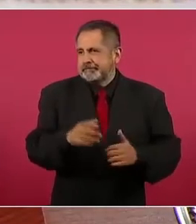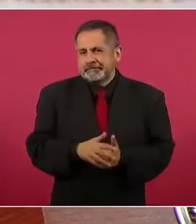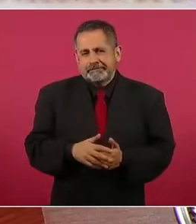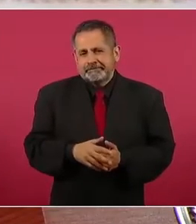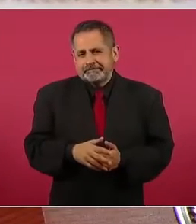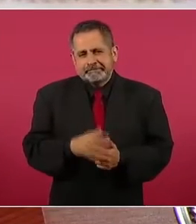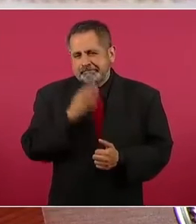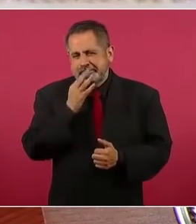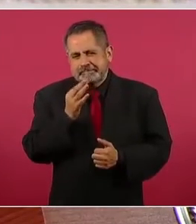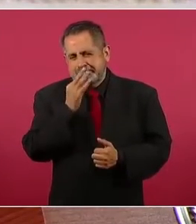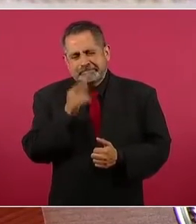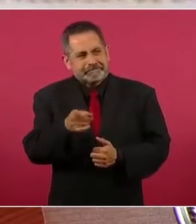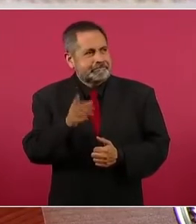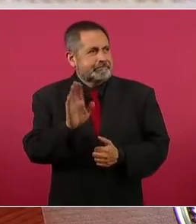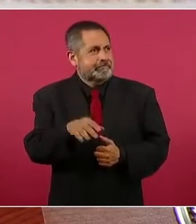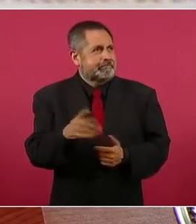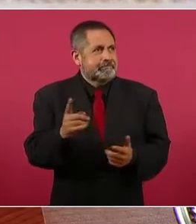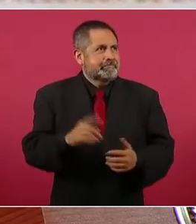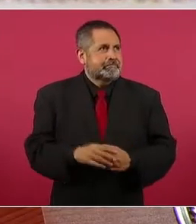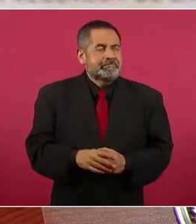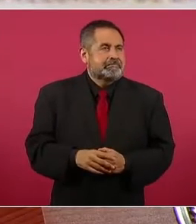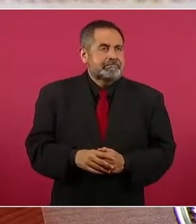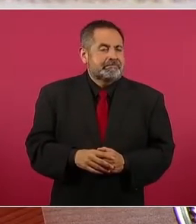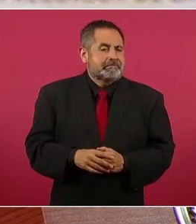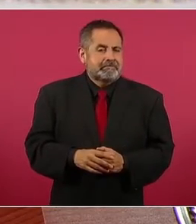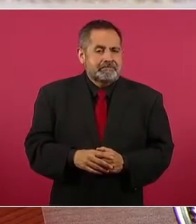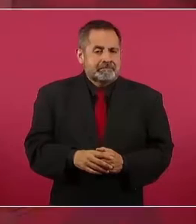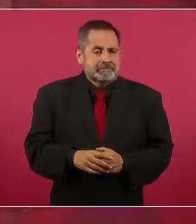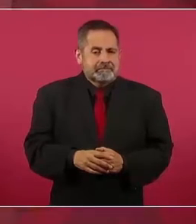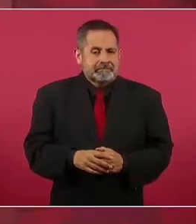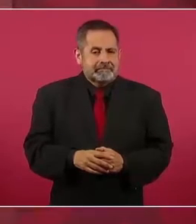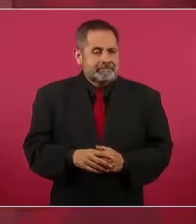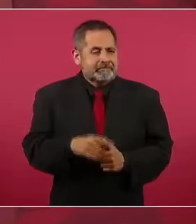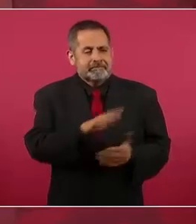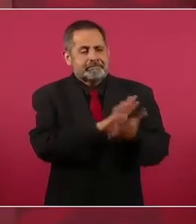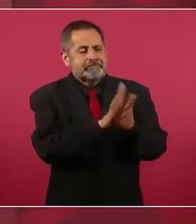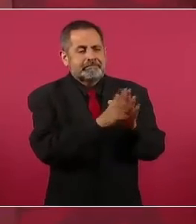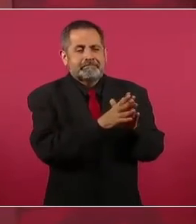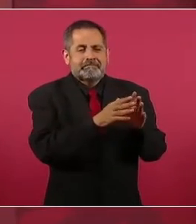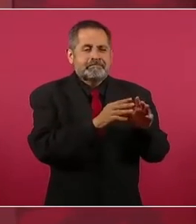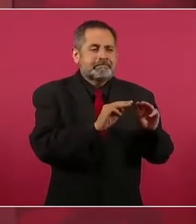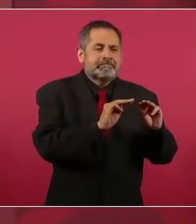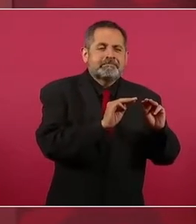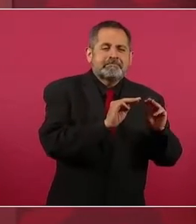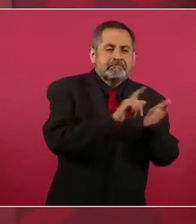de lámpara el periodismo,